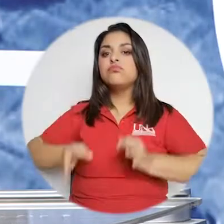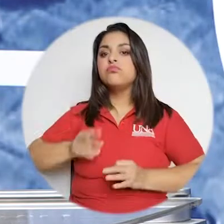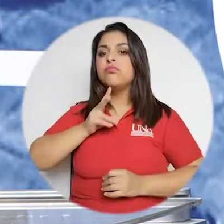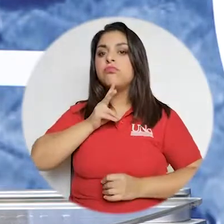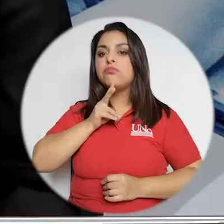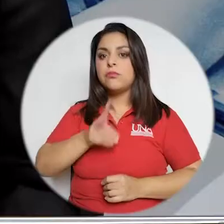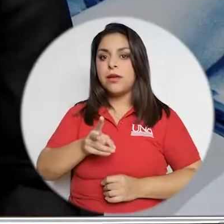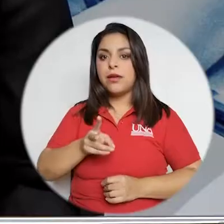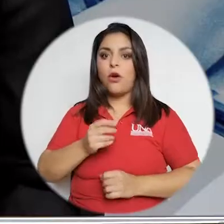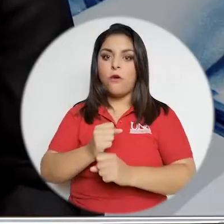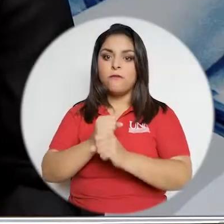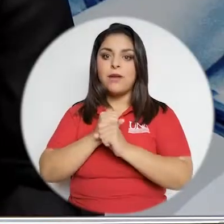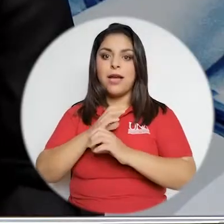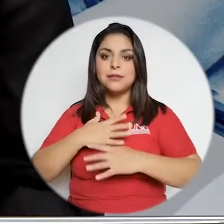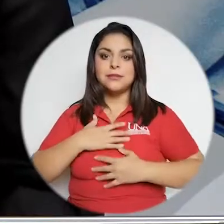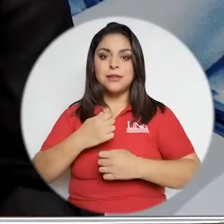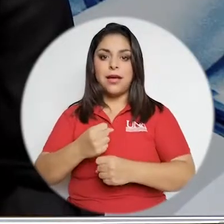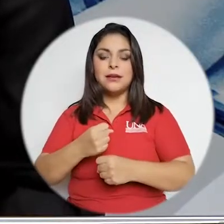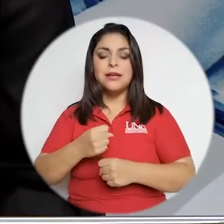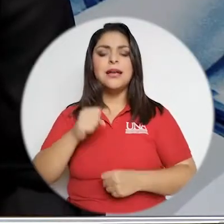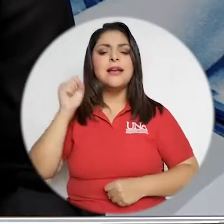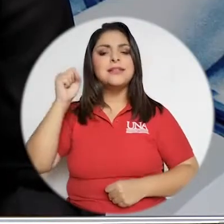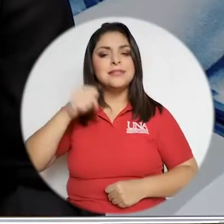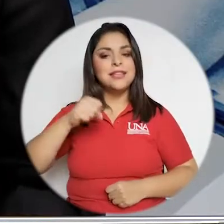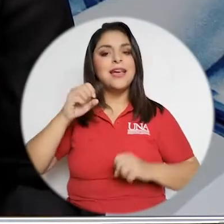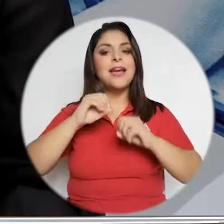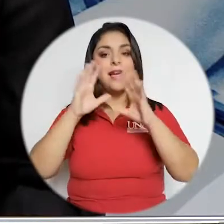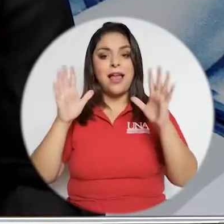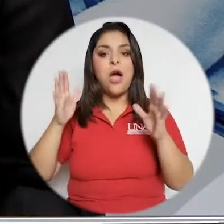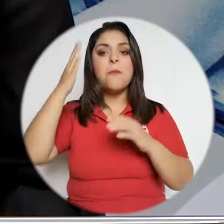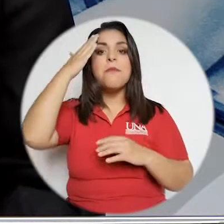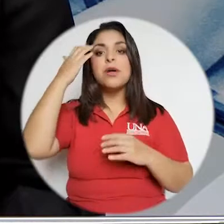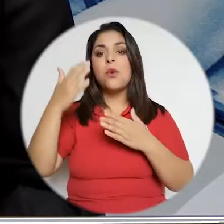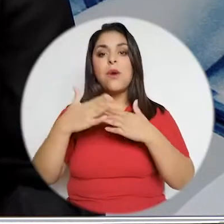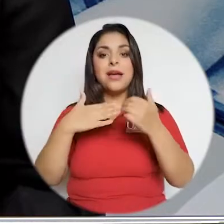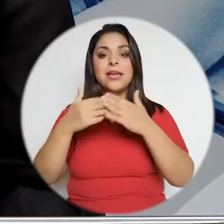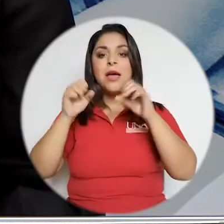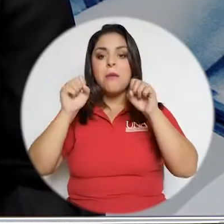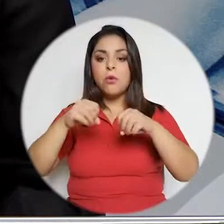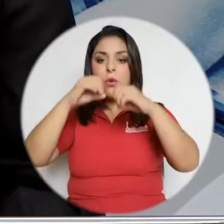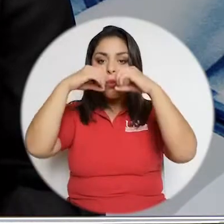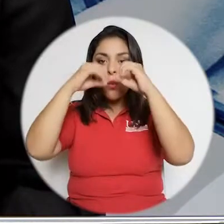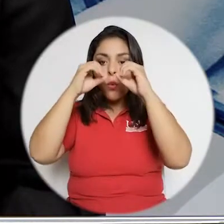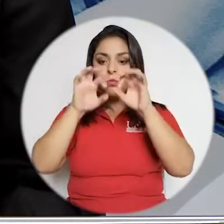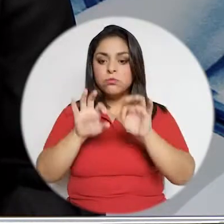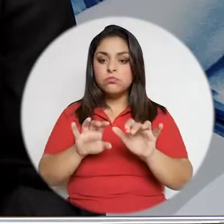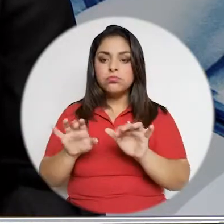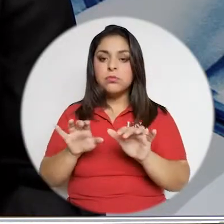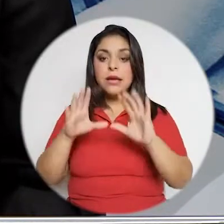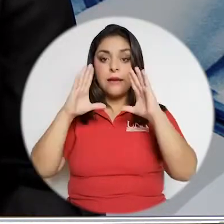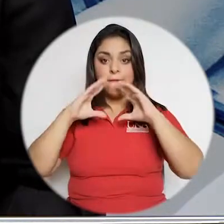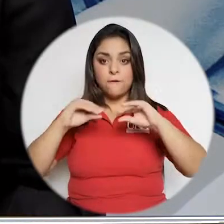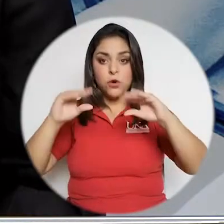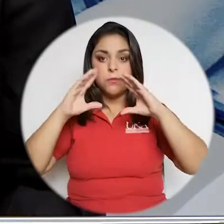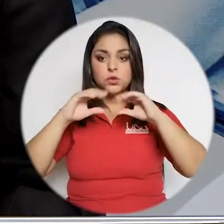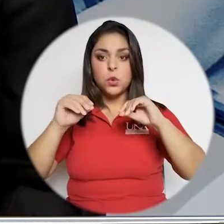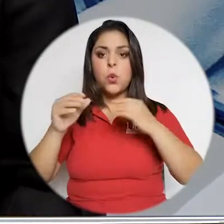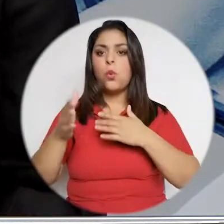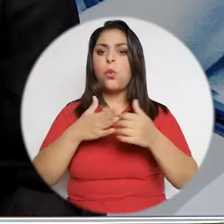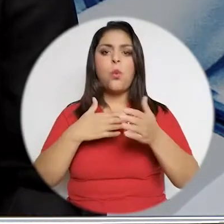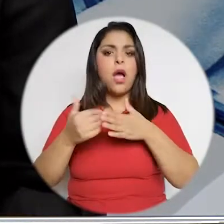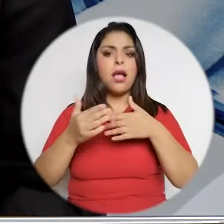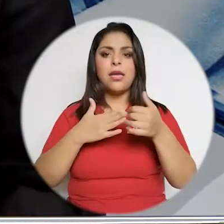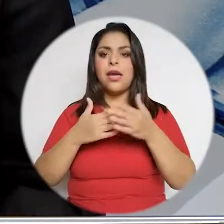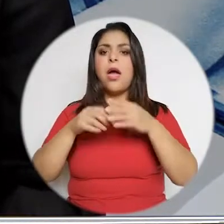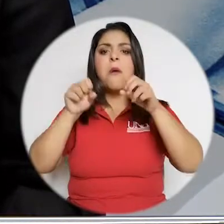internet. Claro, cualquiera puede googlear una información y cualquiera puede hacer